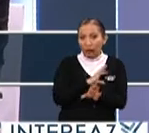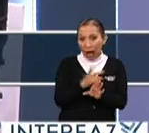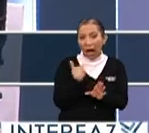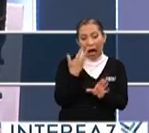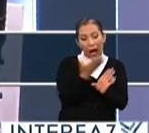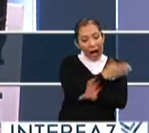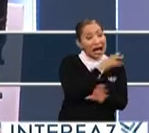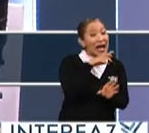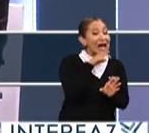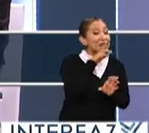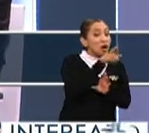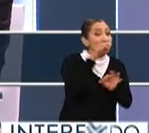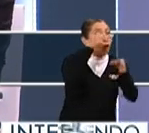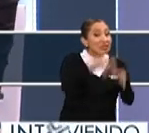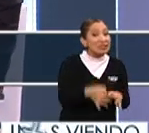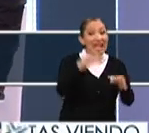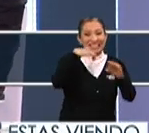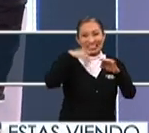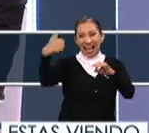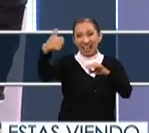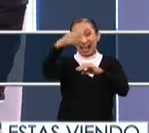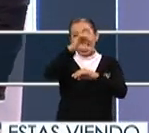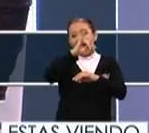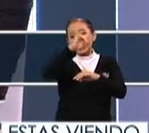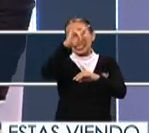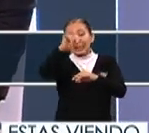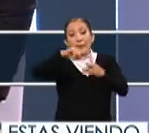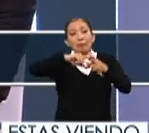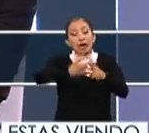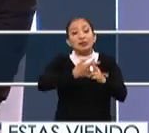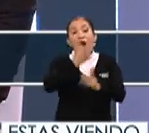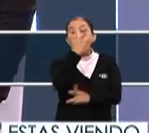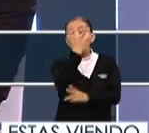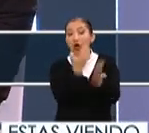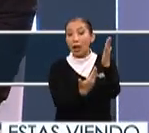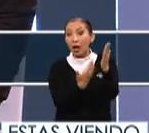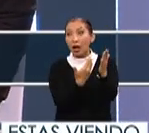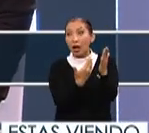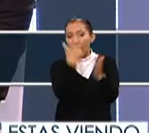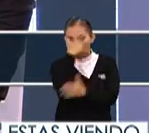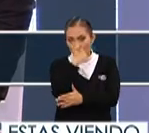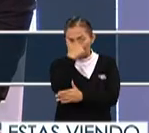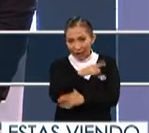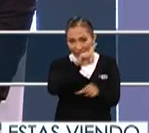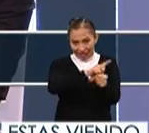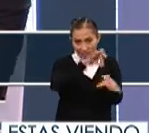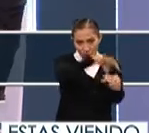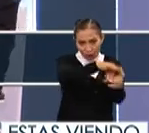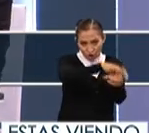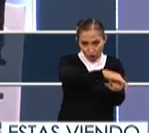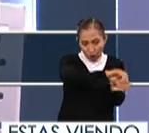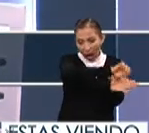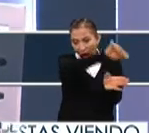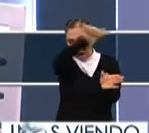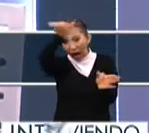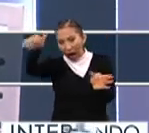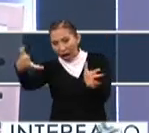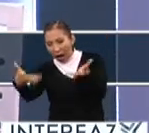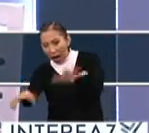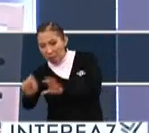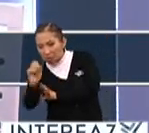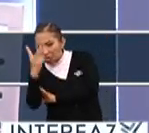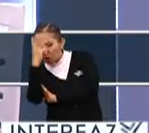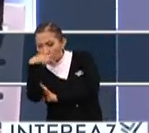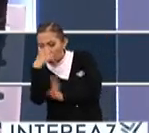viene de los resultados oficiales de las casillas, va a empezar a correr a partir de las 8 de la noche, del día de la jornada, y va a tardar más o menos